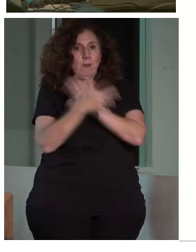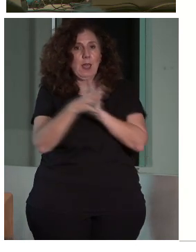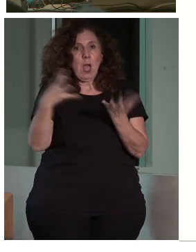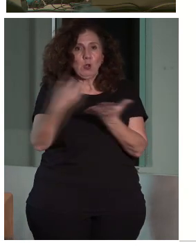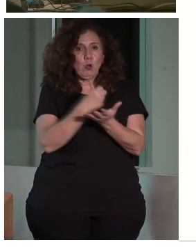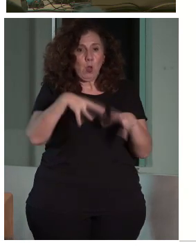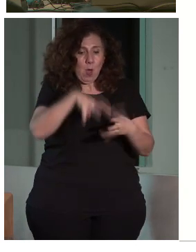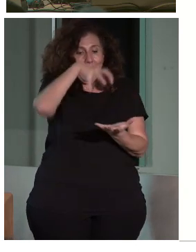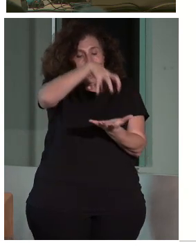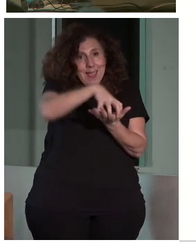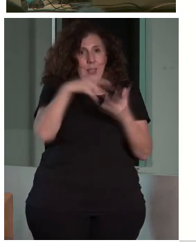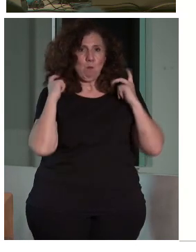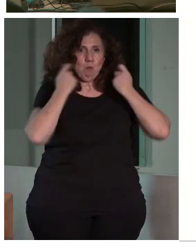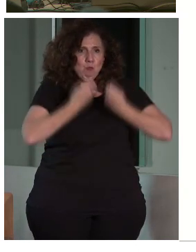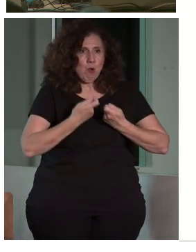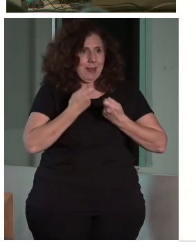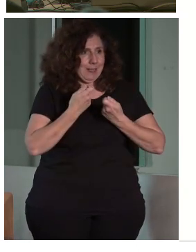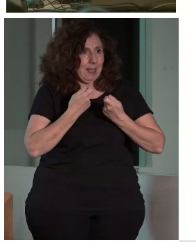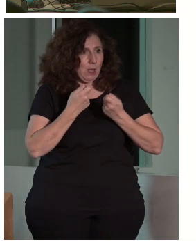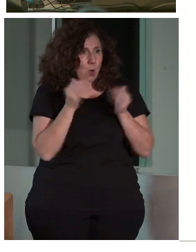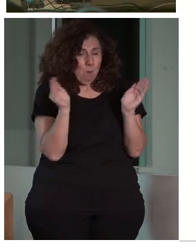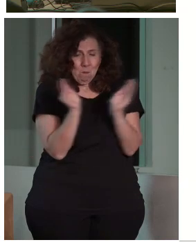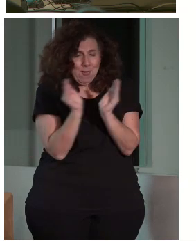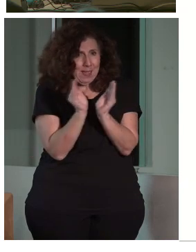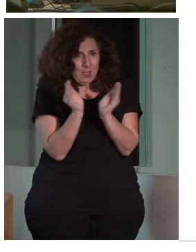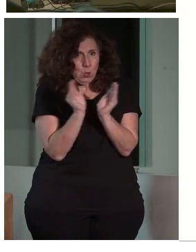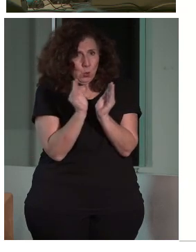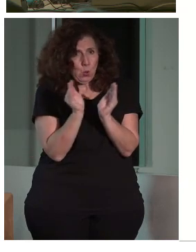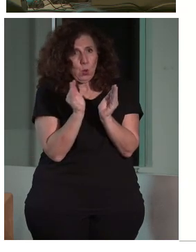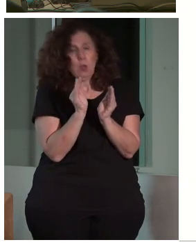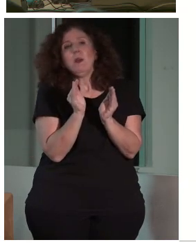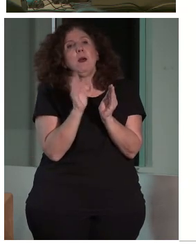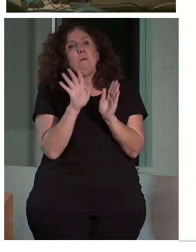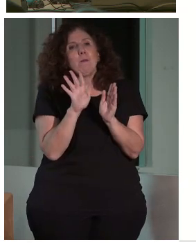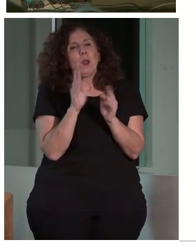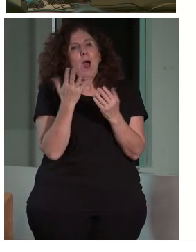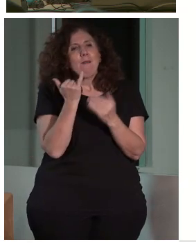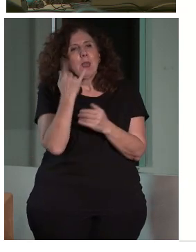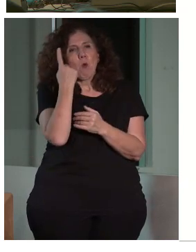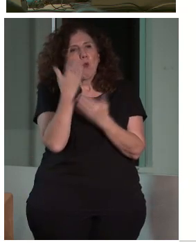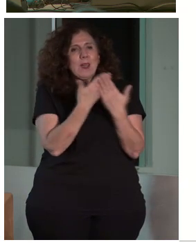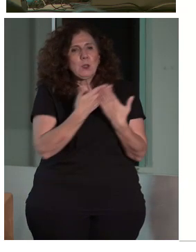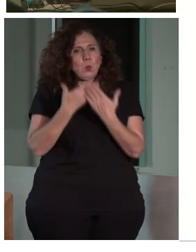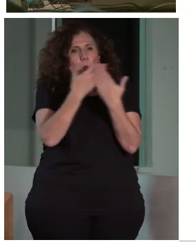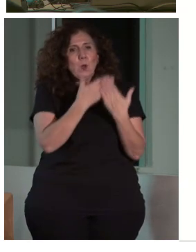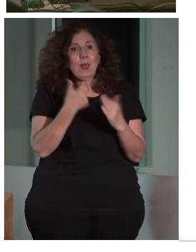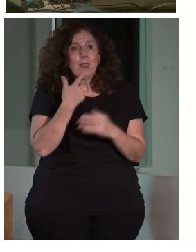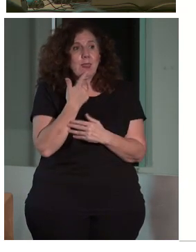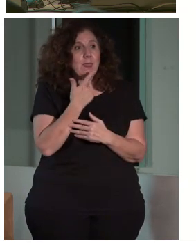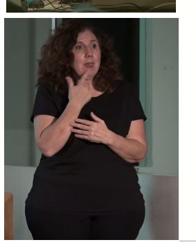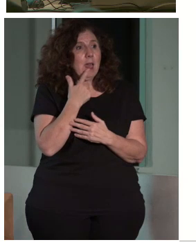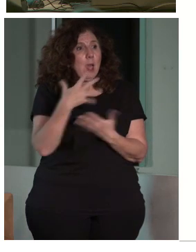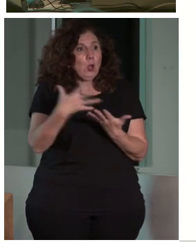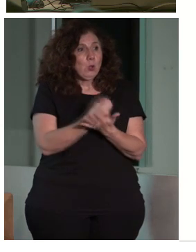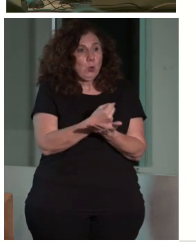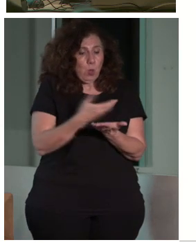todos, a todo el conjunto, que es un conjunto muy chiquitito. Sin embargo, existía un estudio de paramentos en el que se establecía que